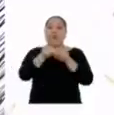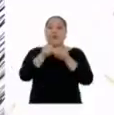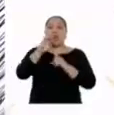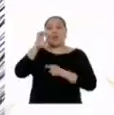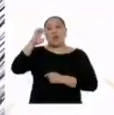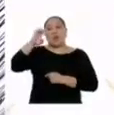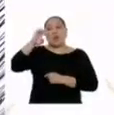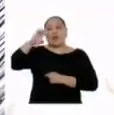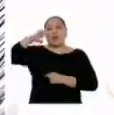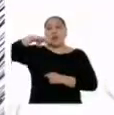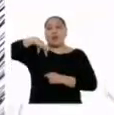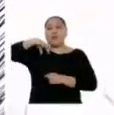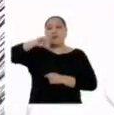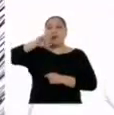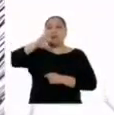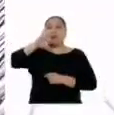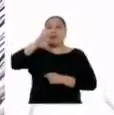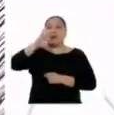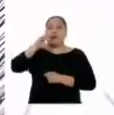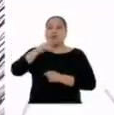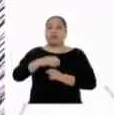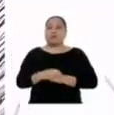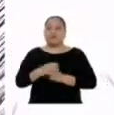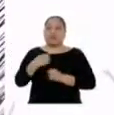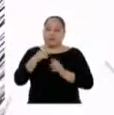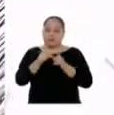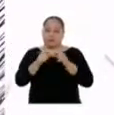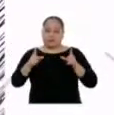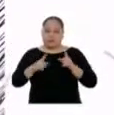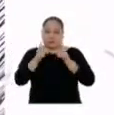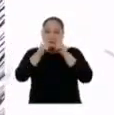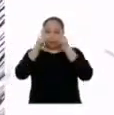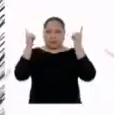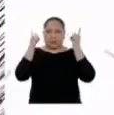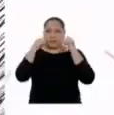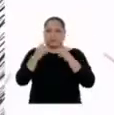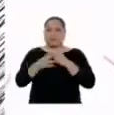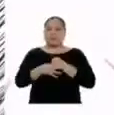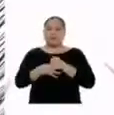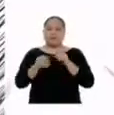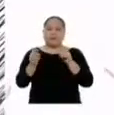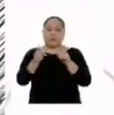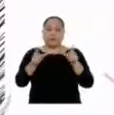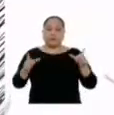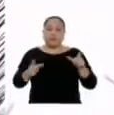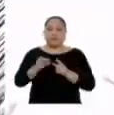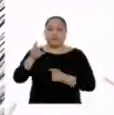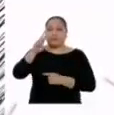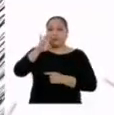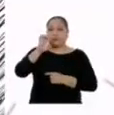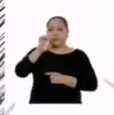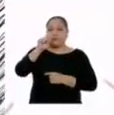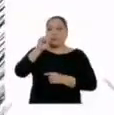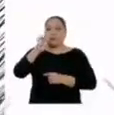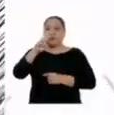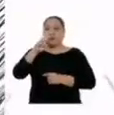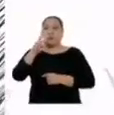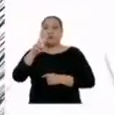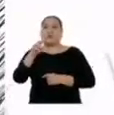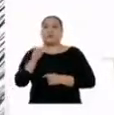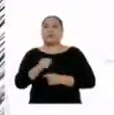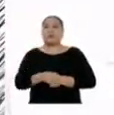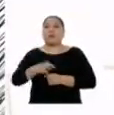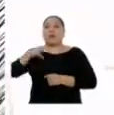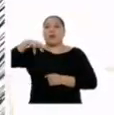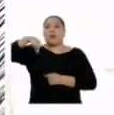Pacífico. En mi región de Loreto, la Reserva Nacional Pacaya Samiria